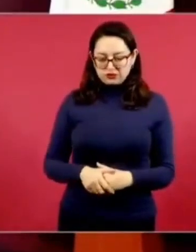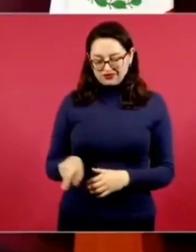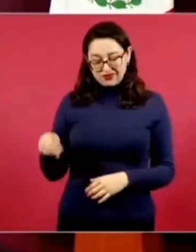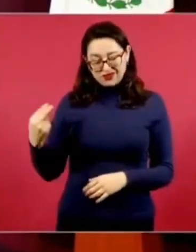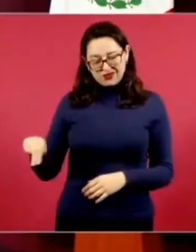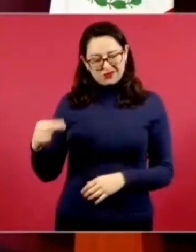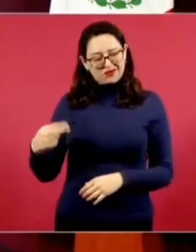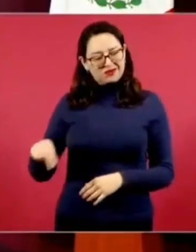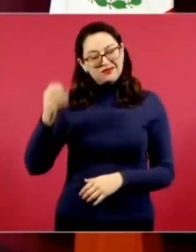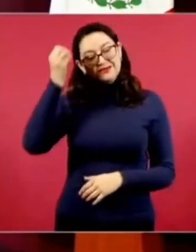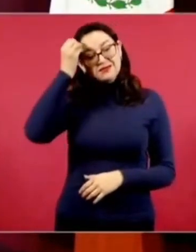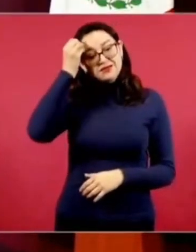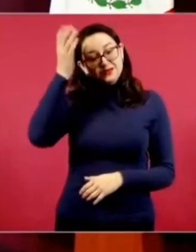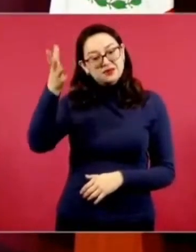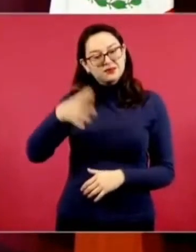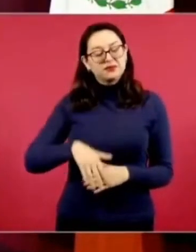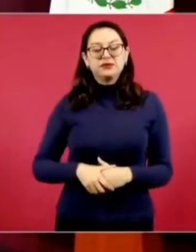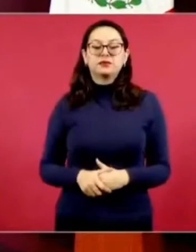su nombre.